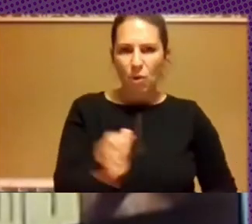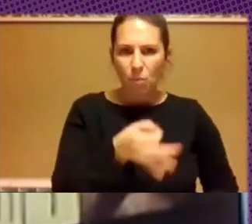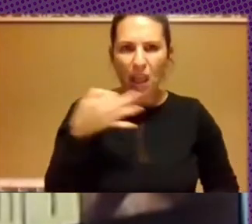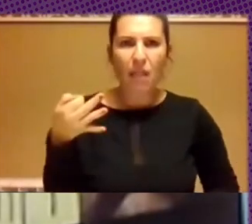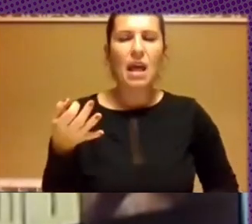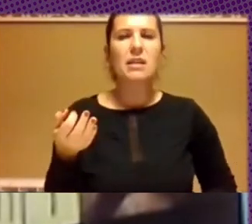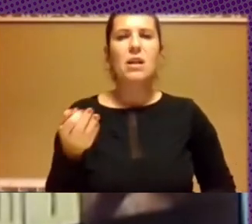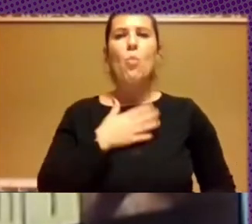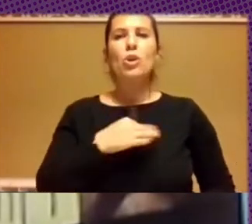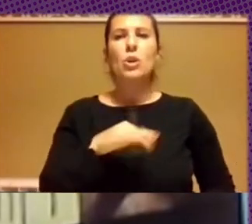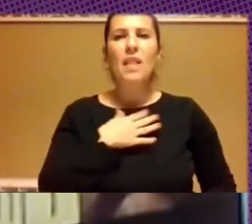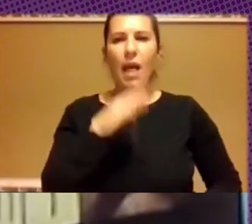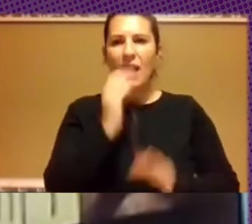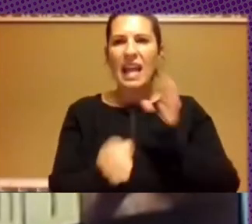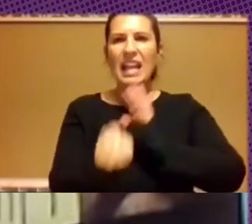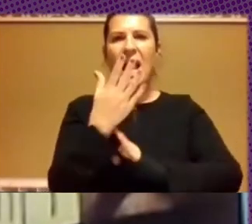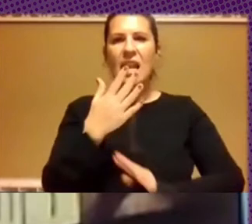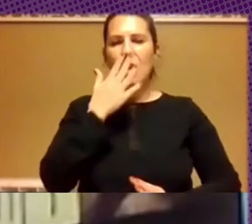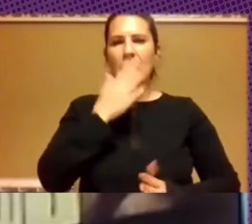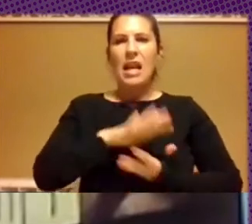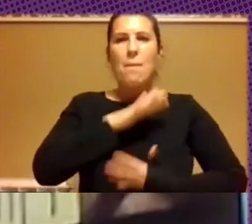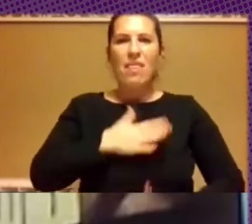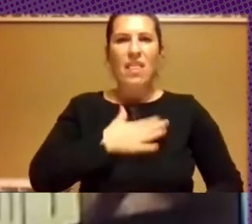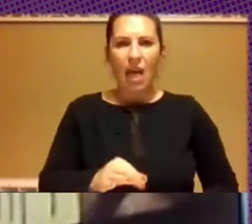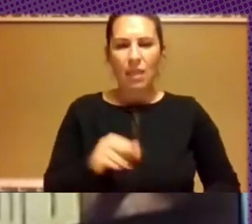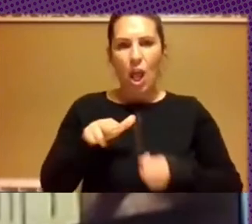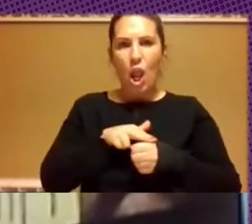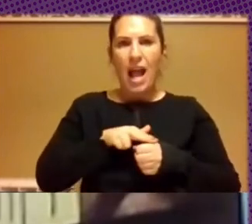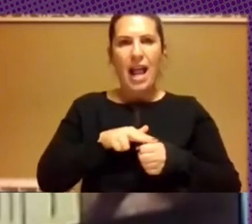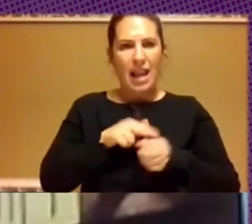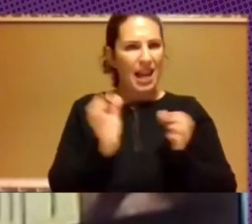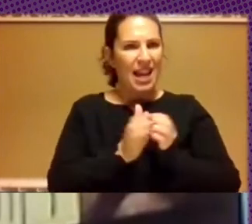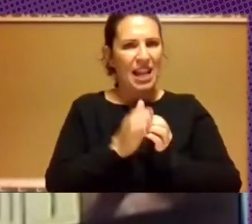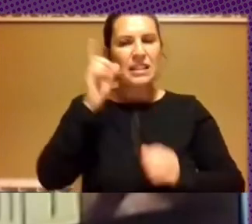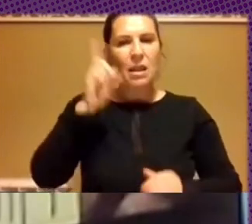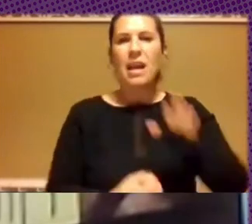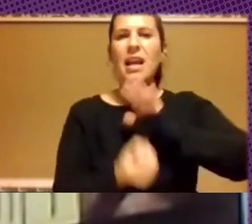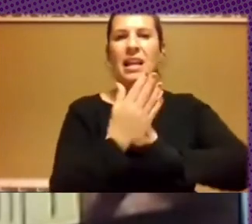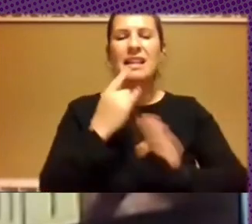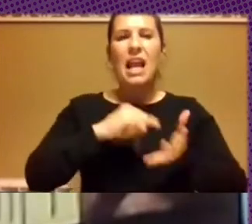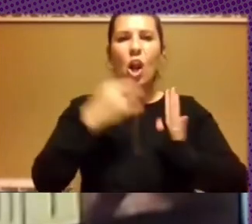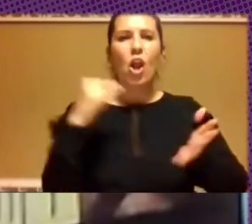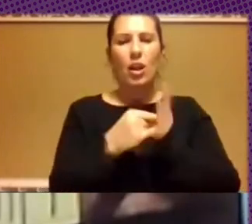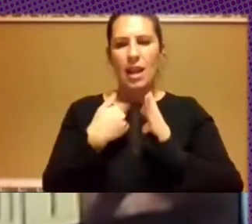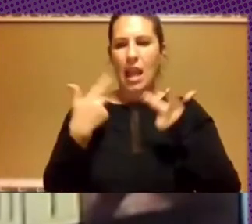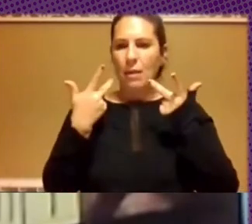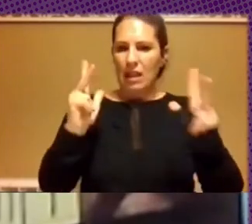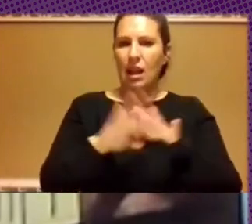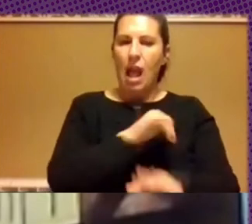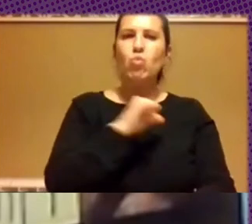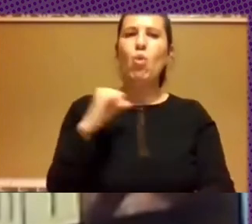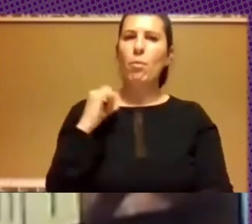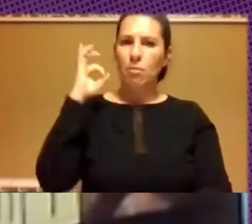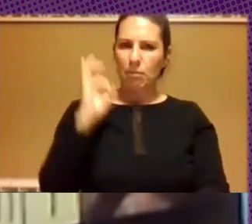las posibilidades de generar capacidades locales y las posibilidades de generar tecnologías que habiliten la autonomía.